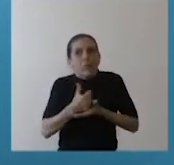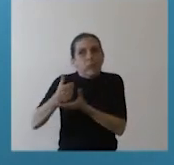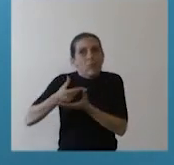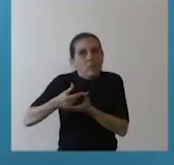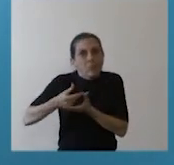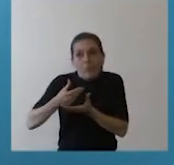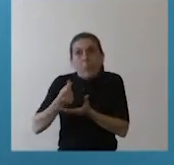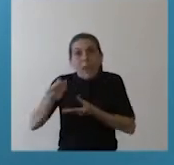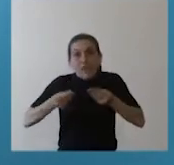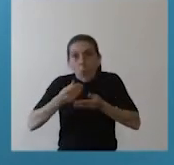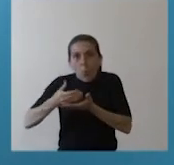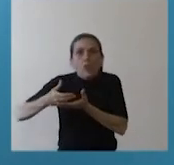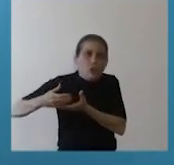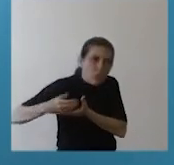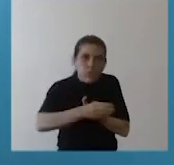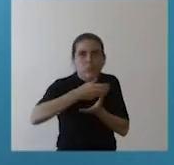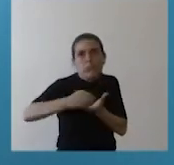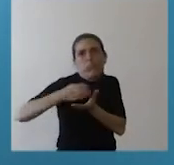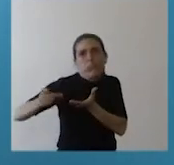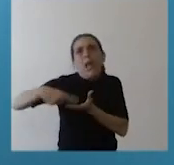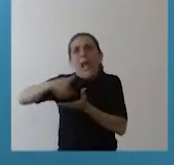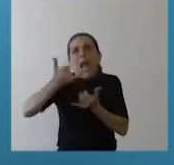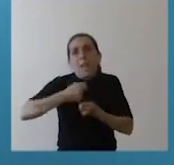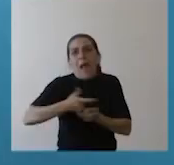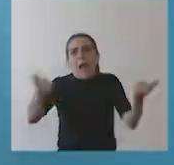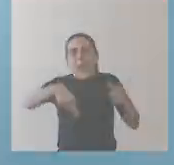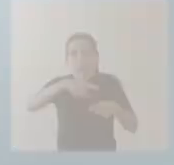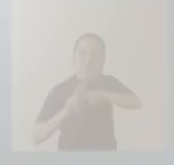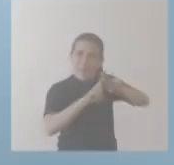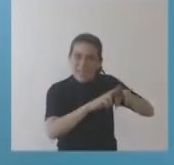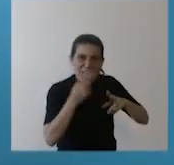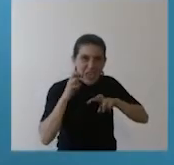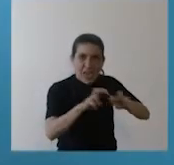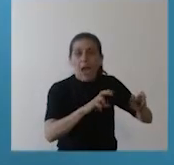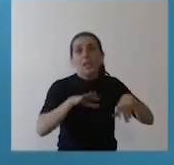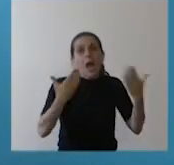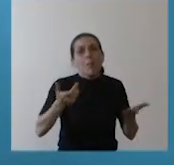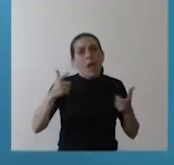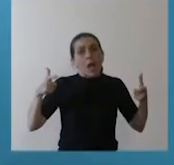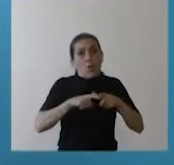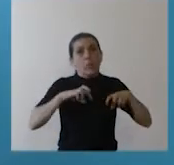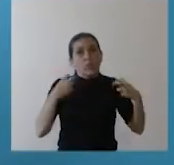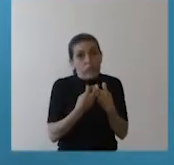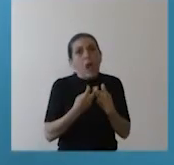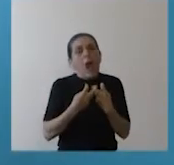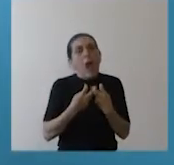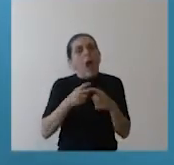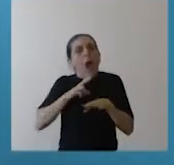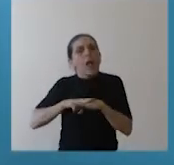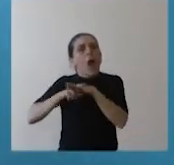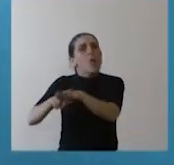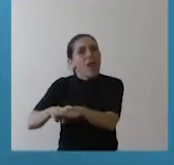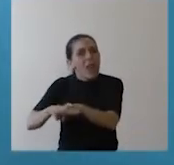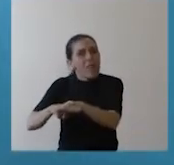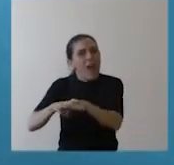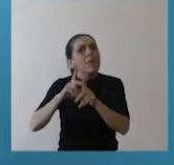presupuestaria extra en relación a esta contingencia. La recomendación que se suma a las